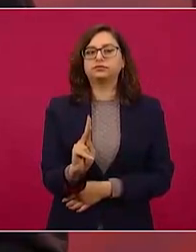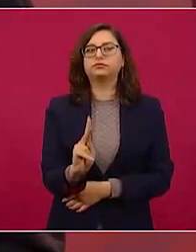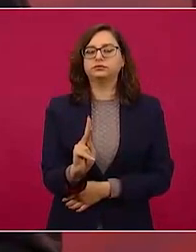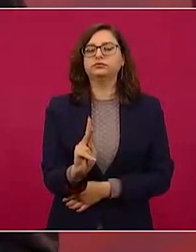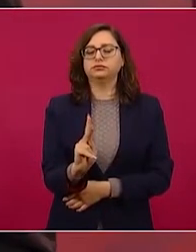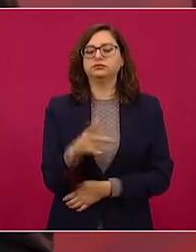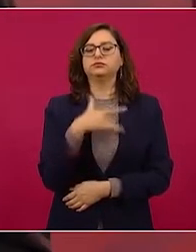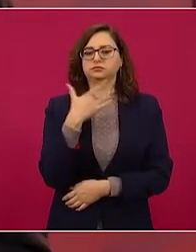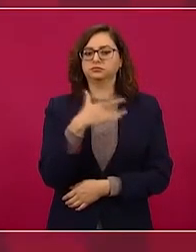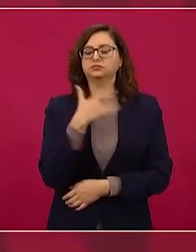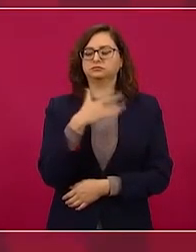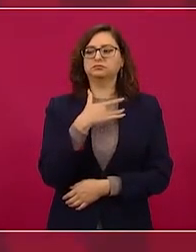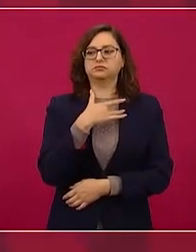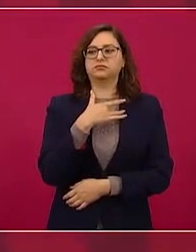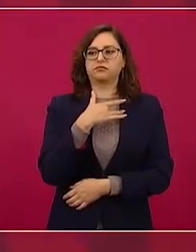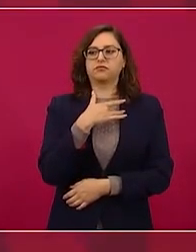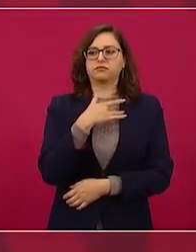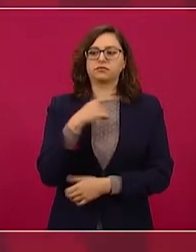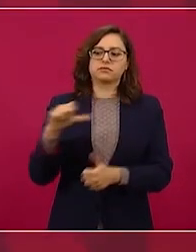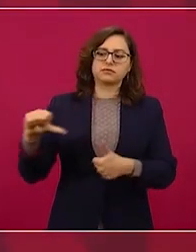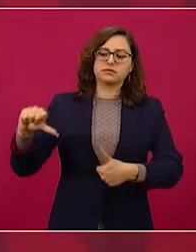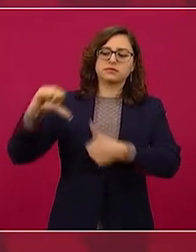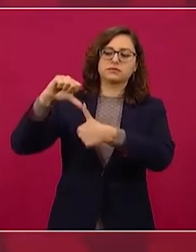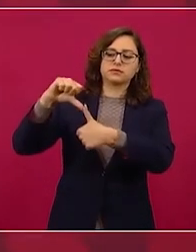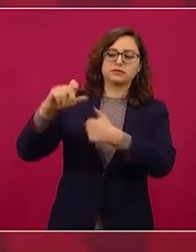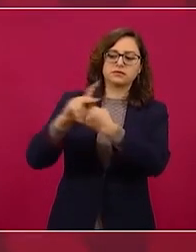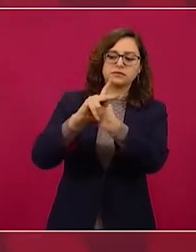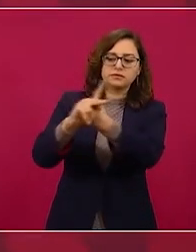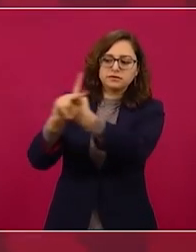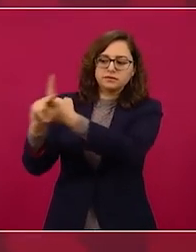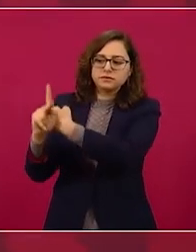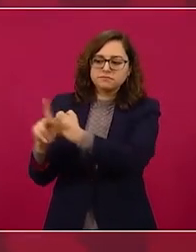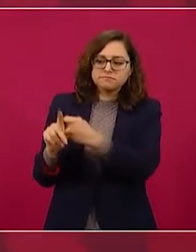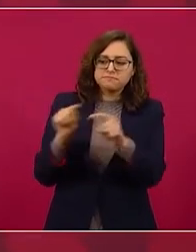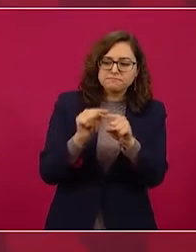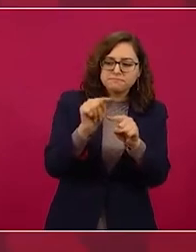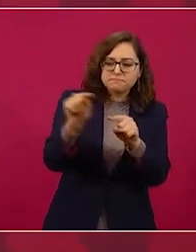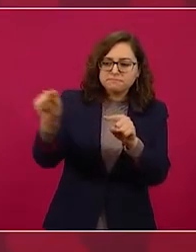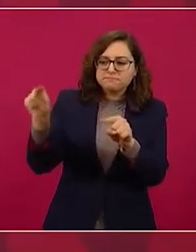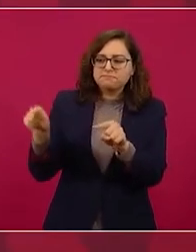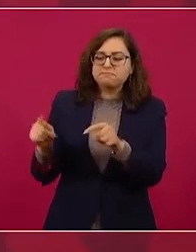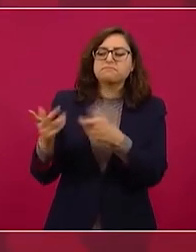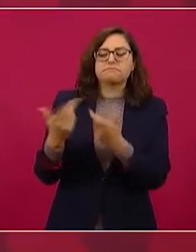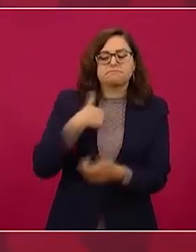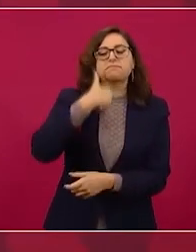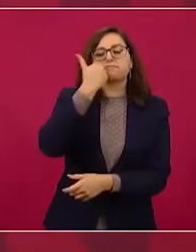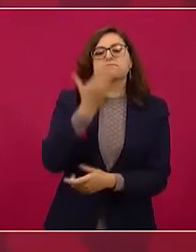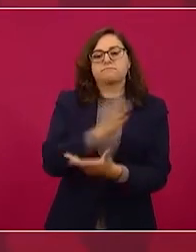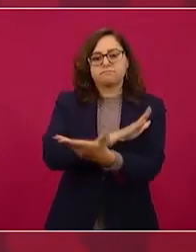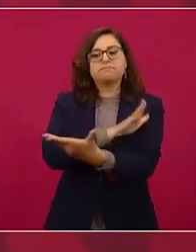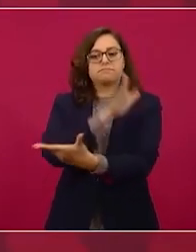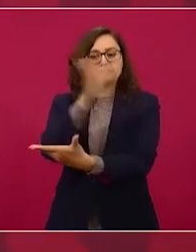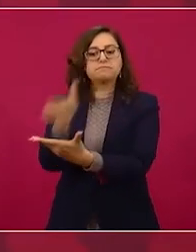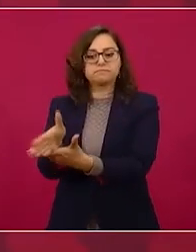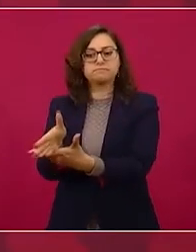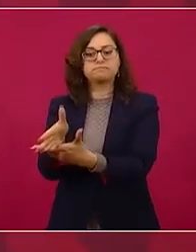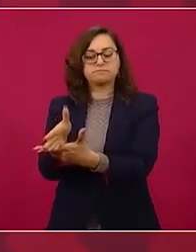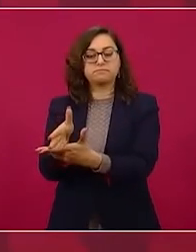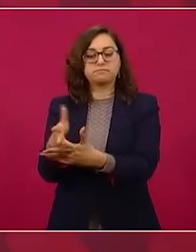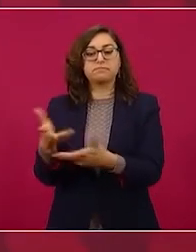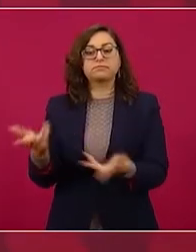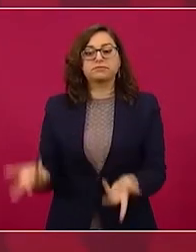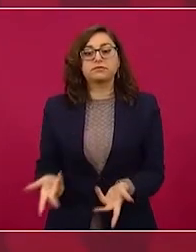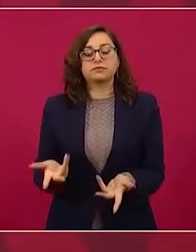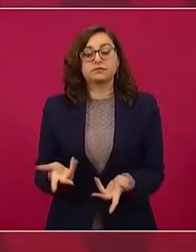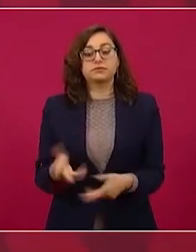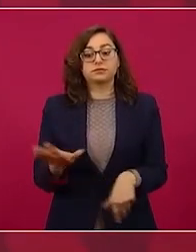Tengo interés en ir a algunos países de Centroamérica, a nuestros hermanos vecinos, porque he salido